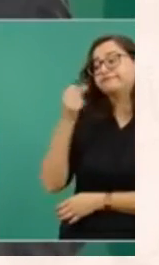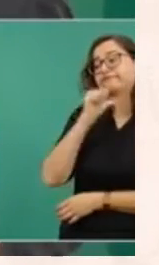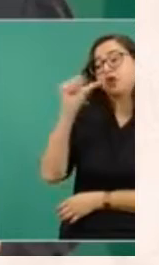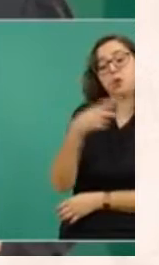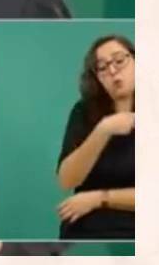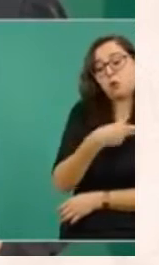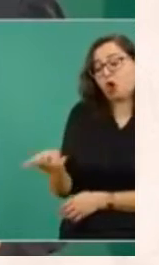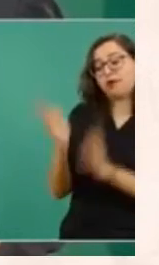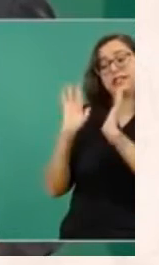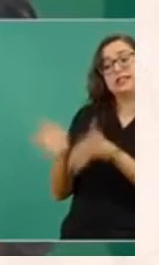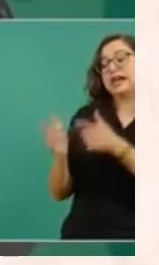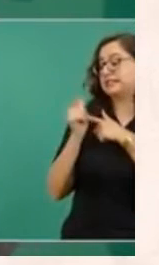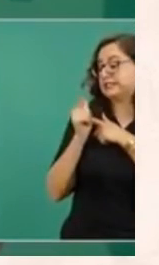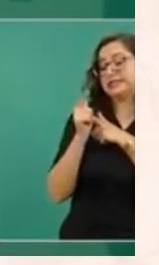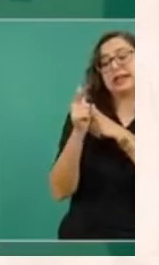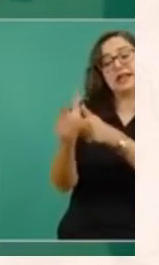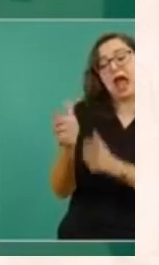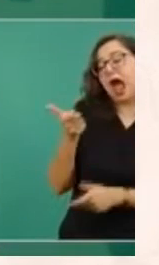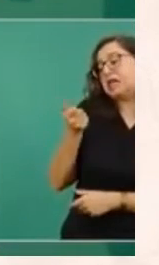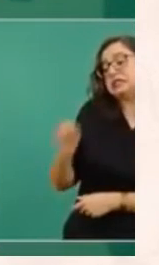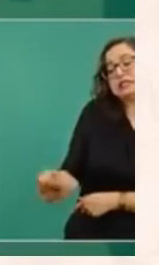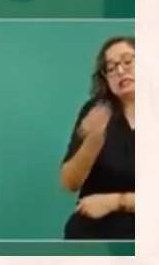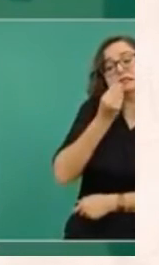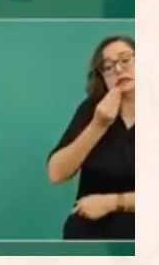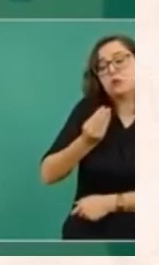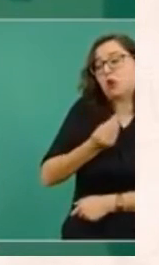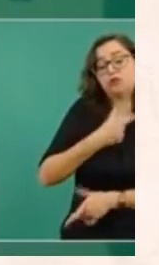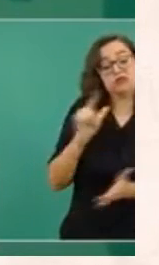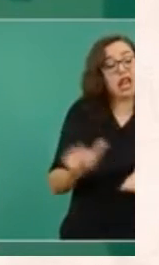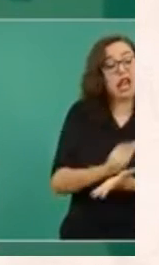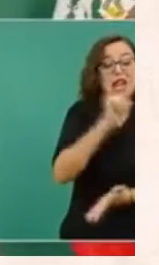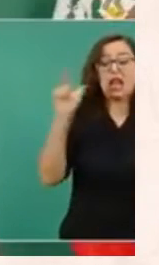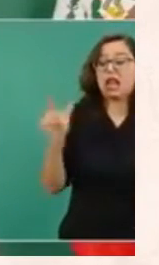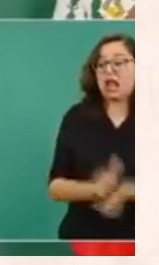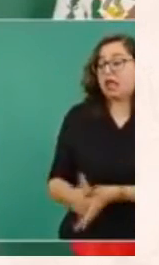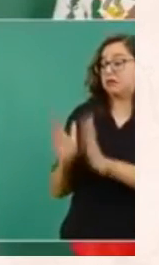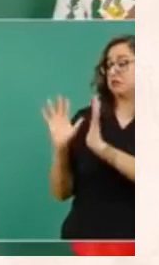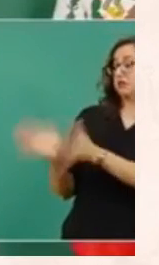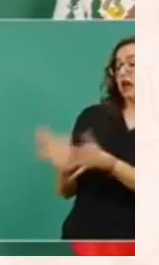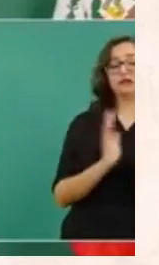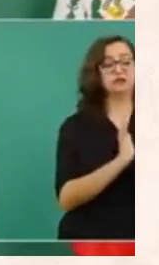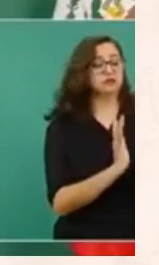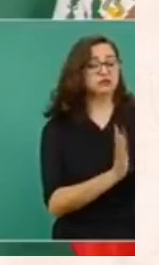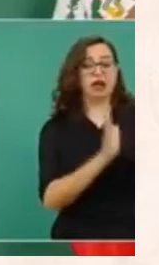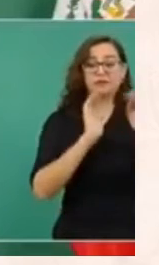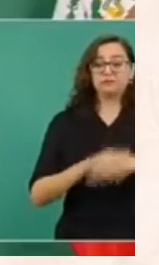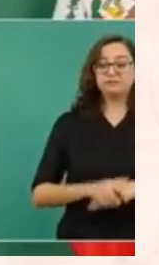Esa es la ley de la vida, sostienen. Es un poco esto que estás planteando.